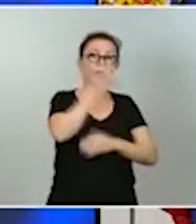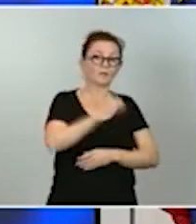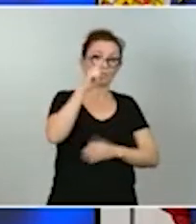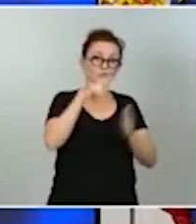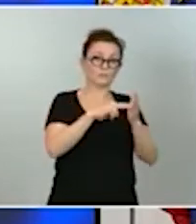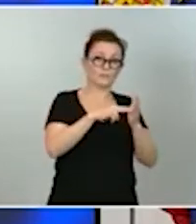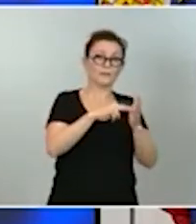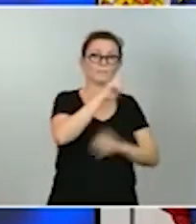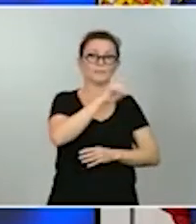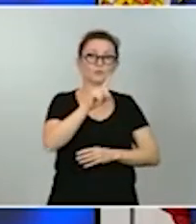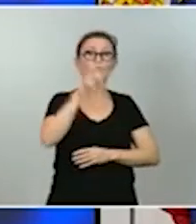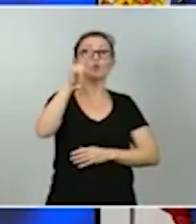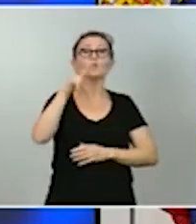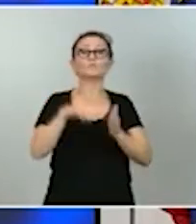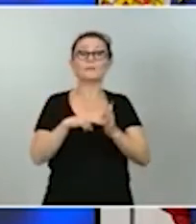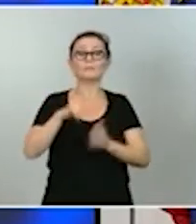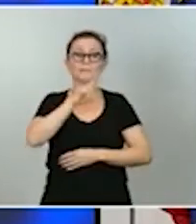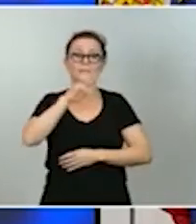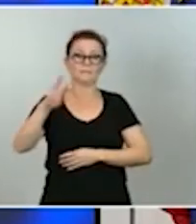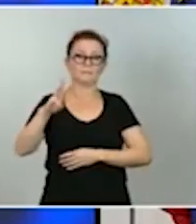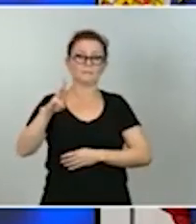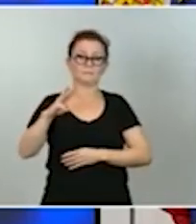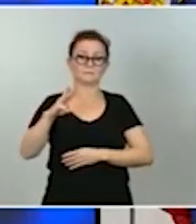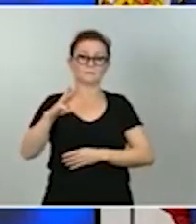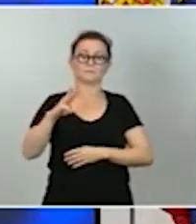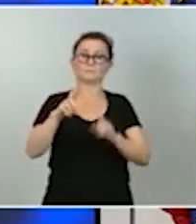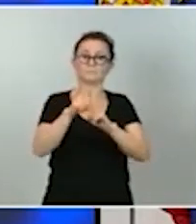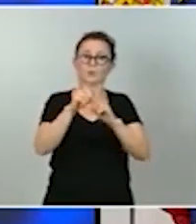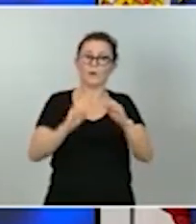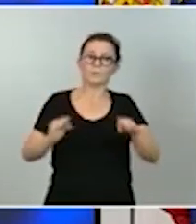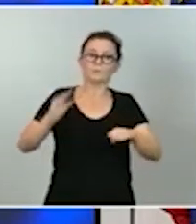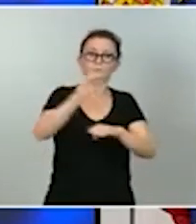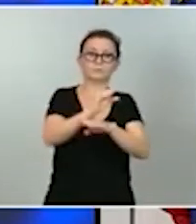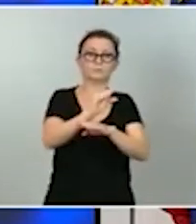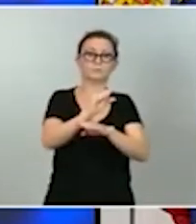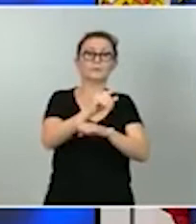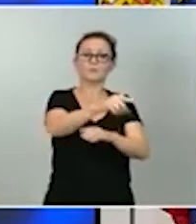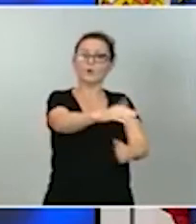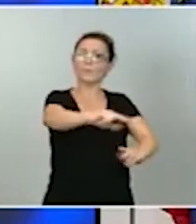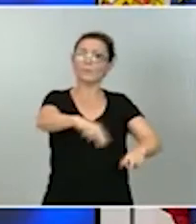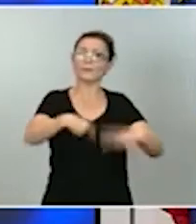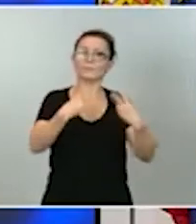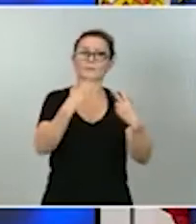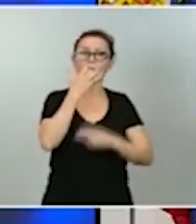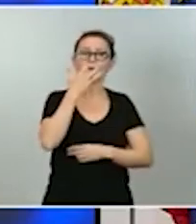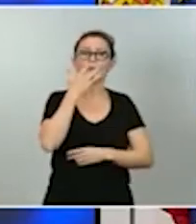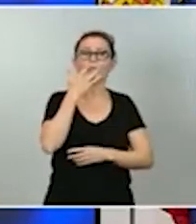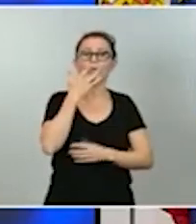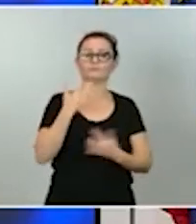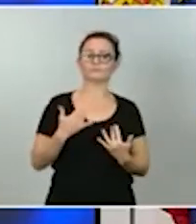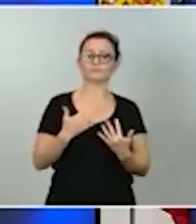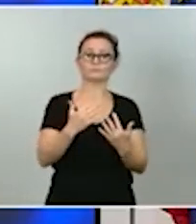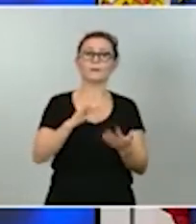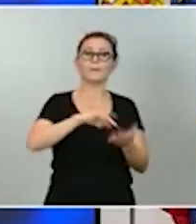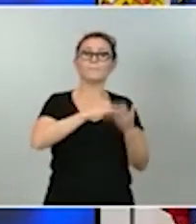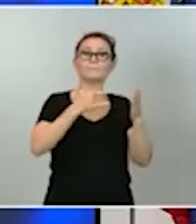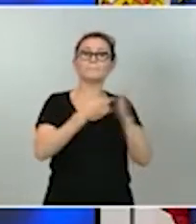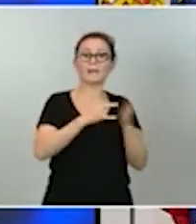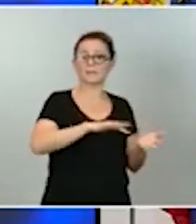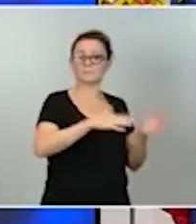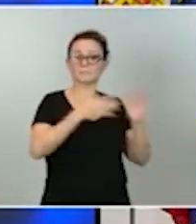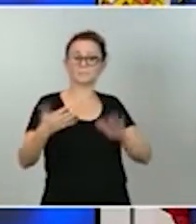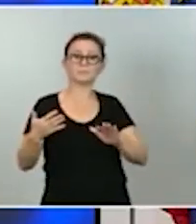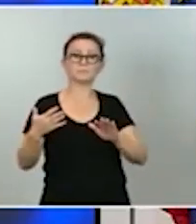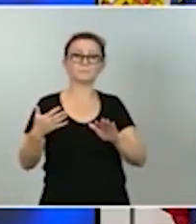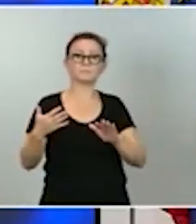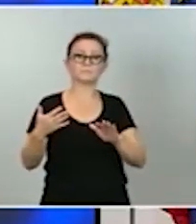Este adelanto nos va a permitir muchas cosas. Nos va a permitir, por ejemplo, acelerar la ejecución del plan desde el mismo momento